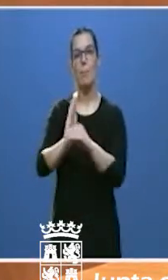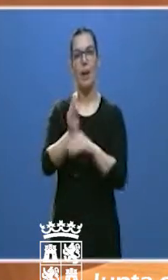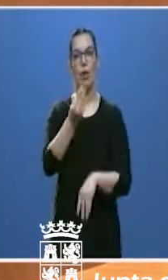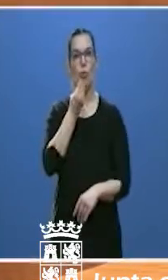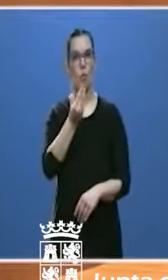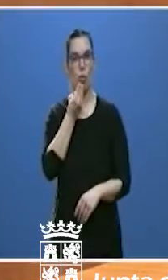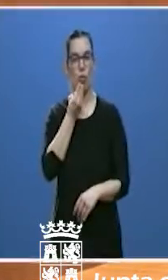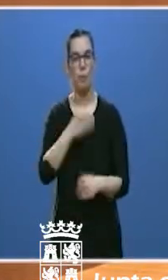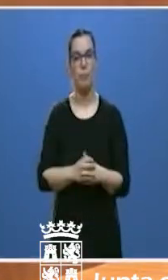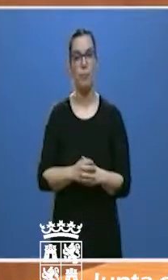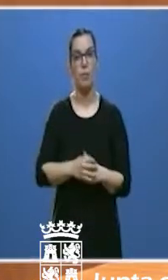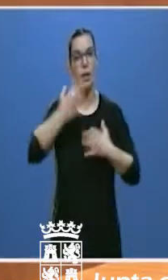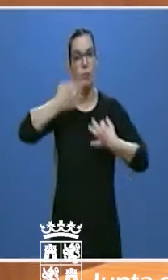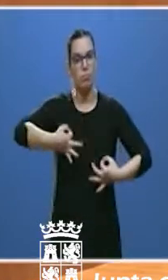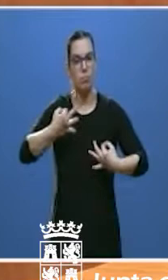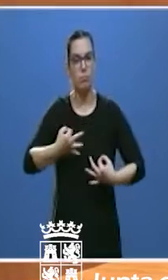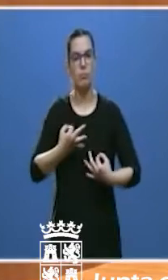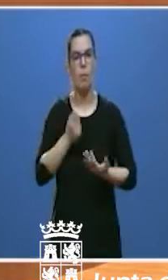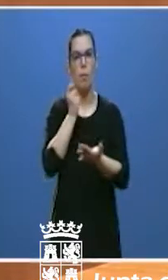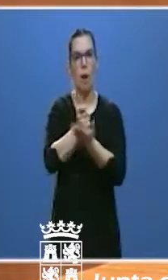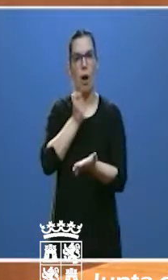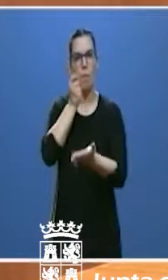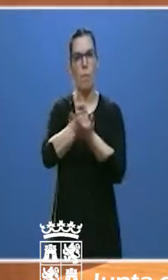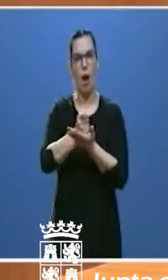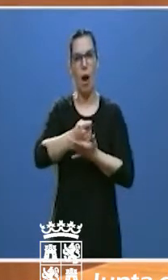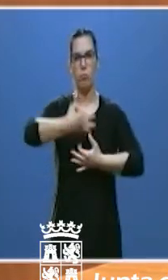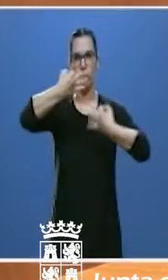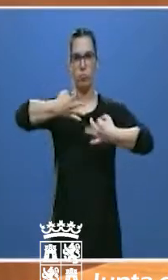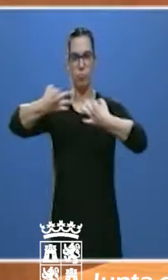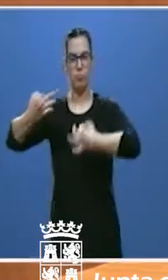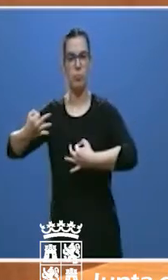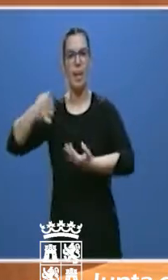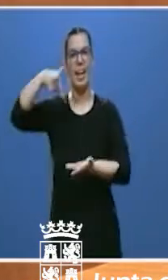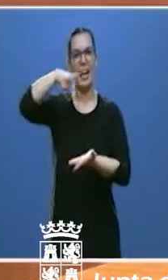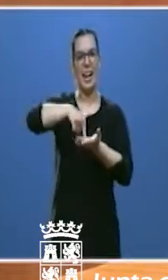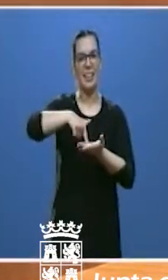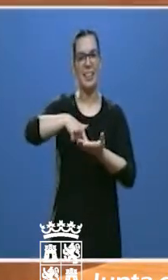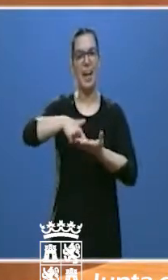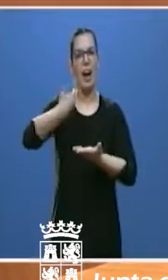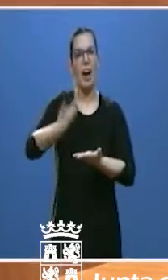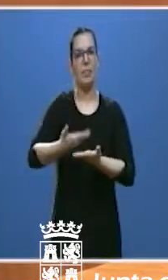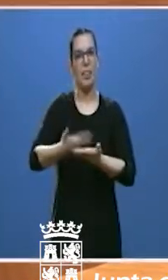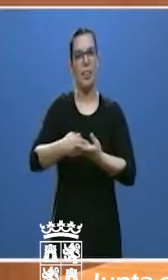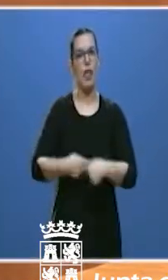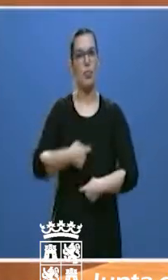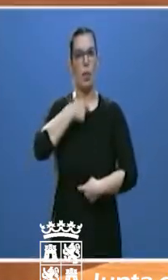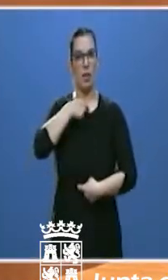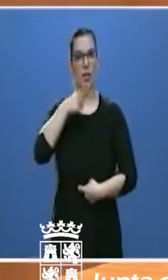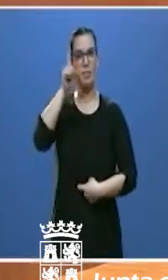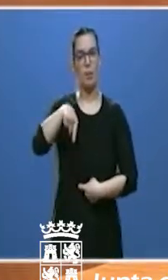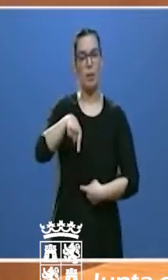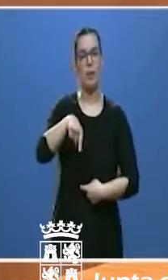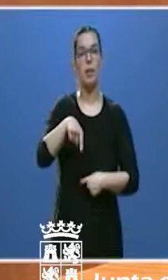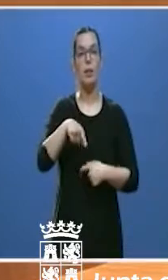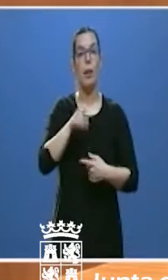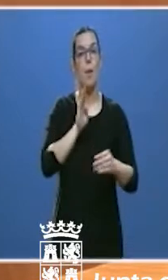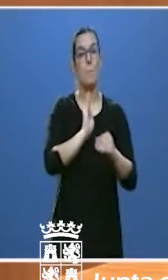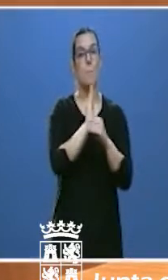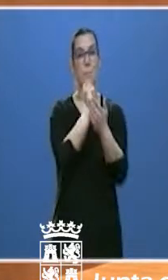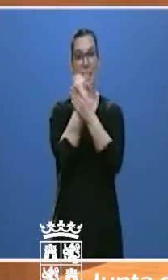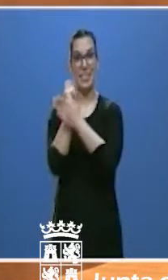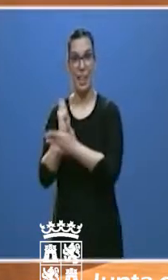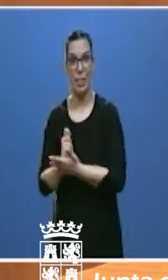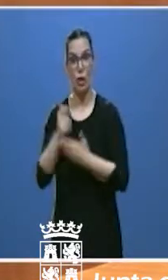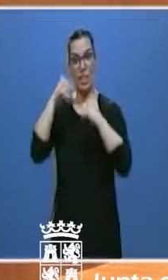garantizando el abono puntual de la renta garantizada de ciudadanía, flexibilizando y adaptando también las prestaciones de